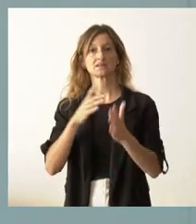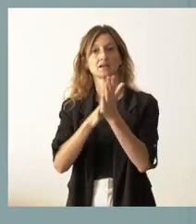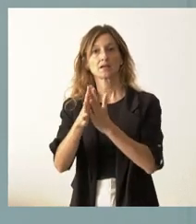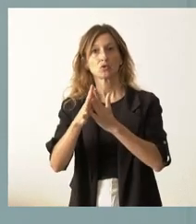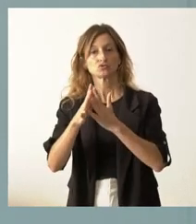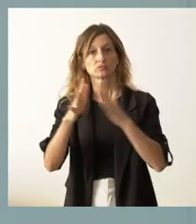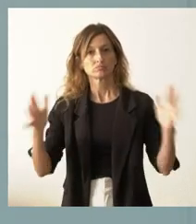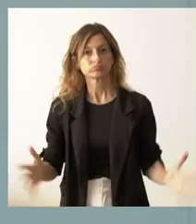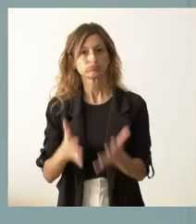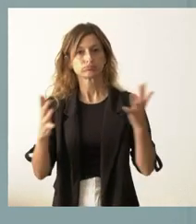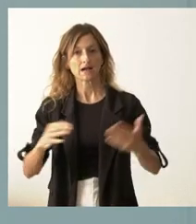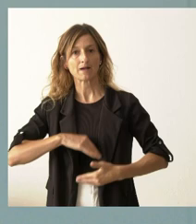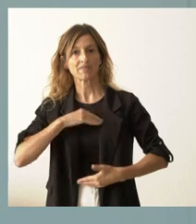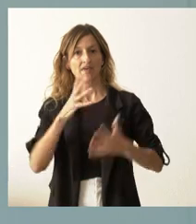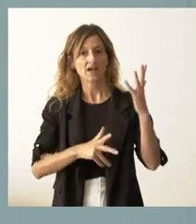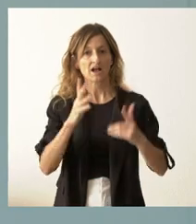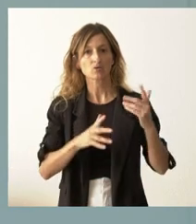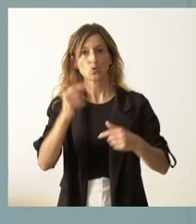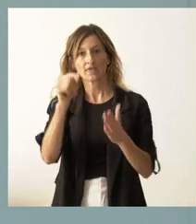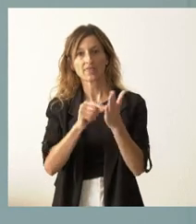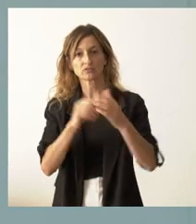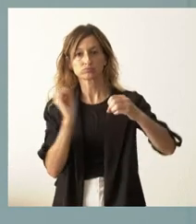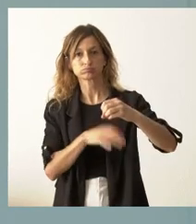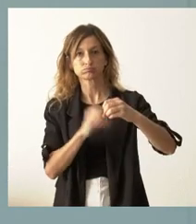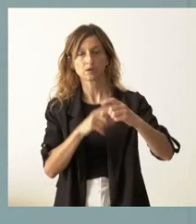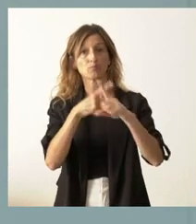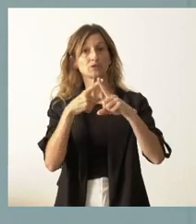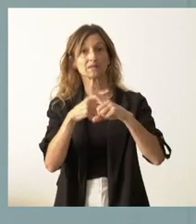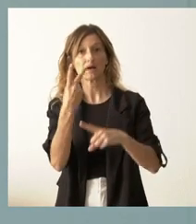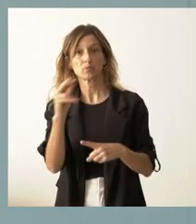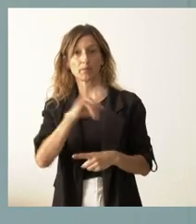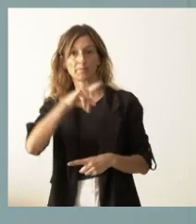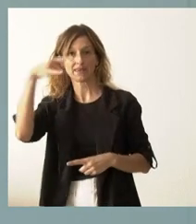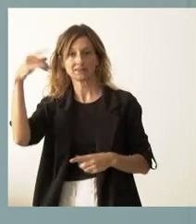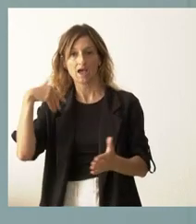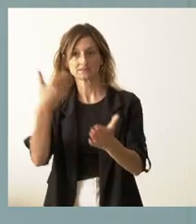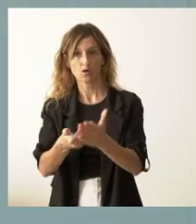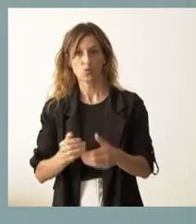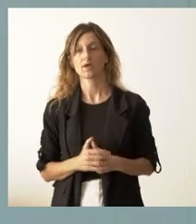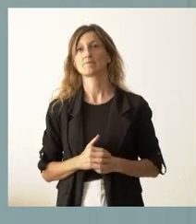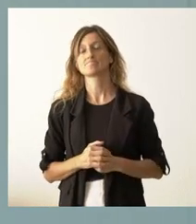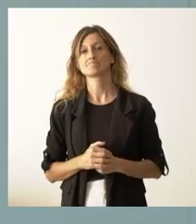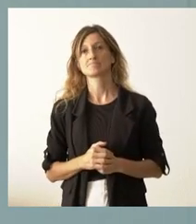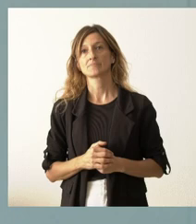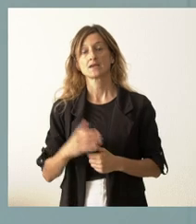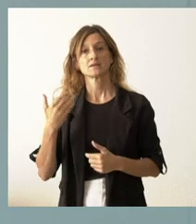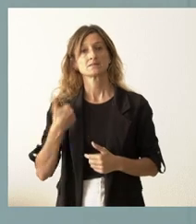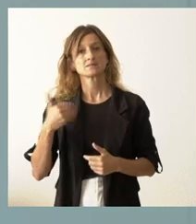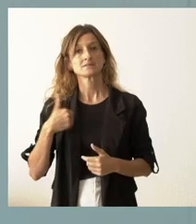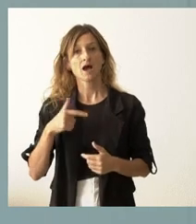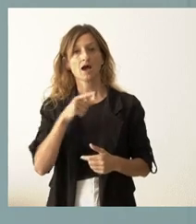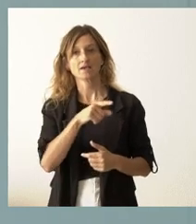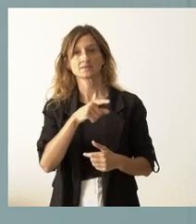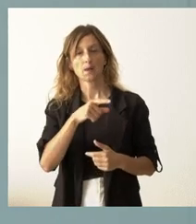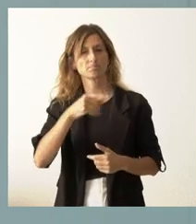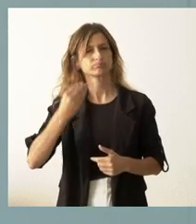su capacidad de cálculo y de almacenamiento. Se multiplica por 20, lo que teníamos hasta ahora, que ya la había situado entre unas